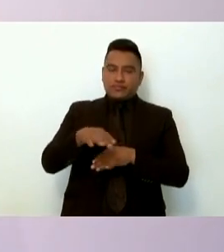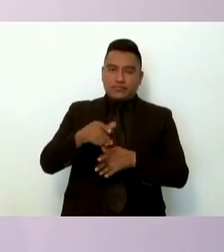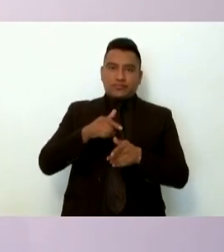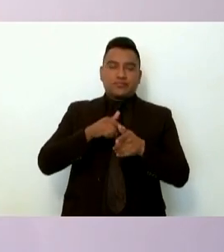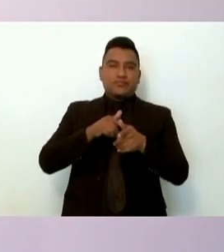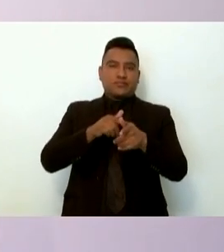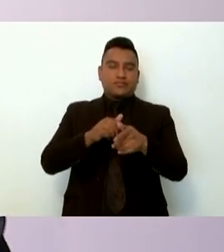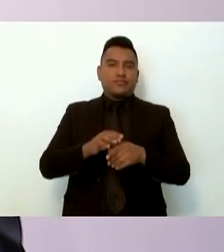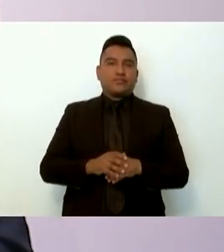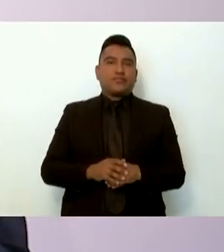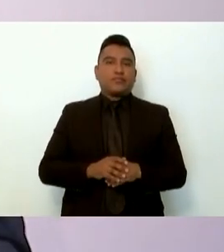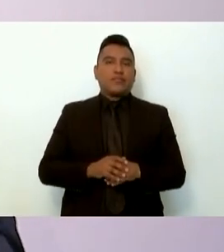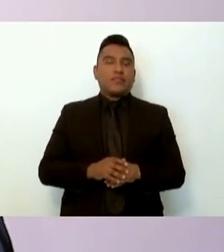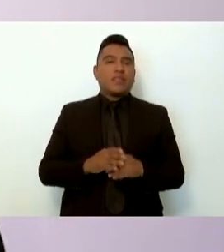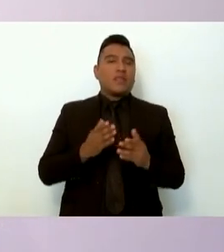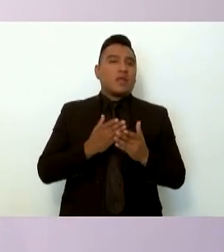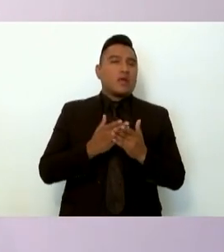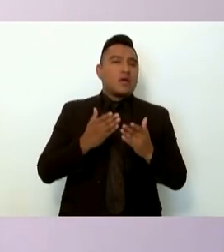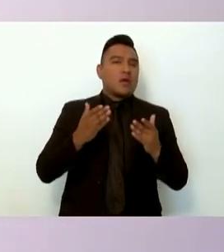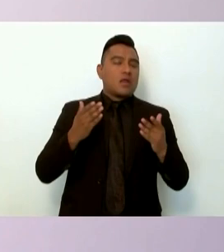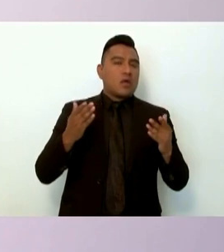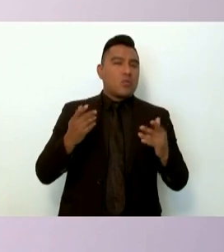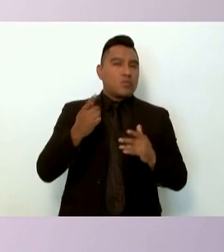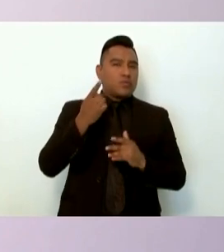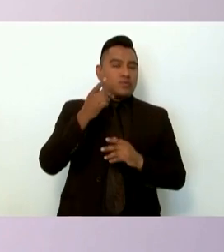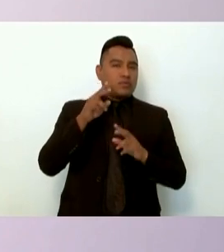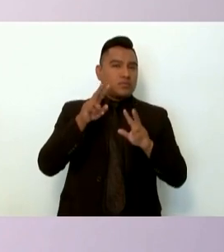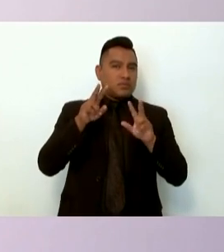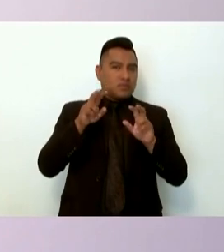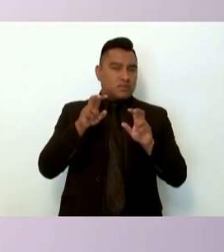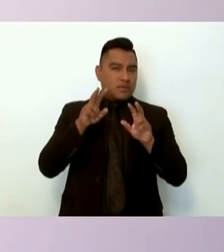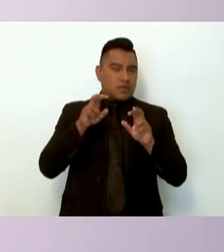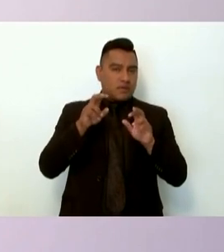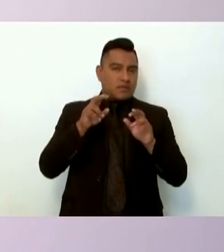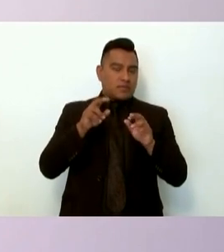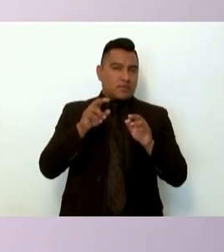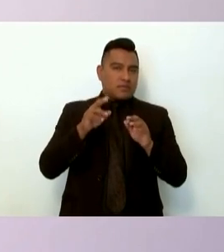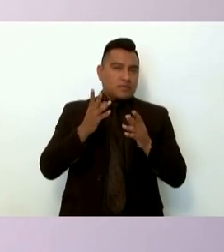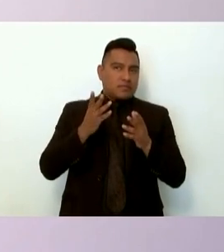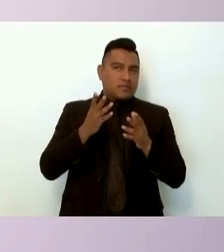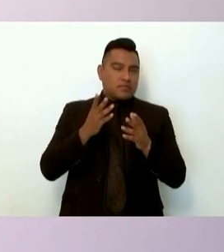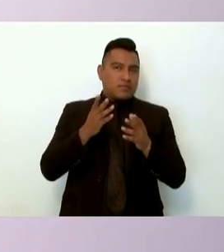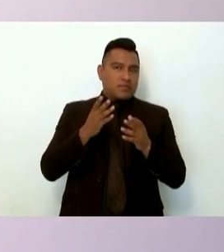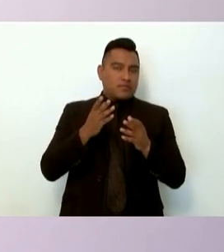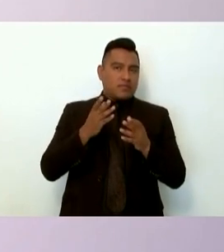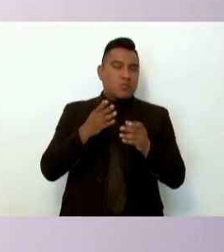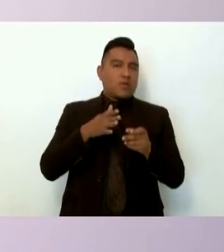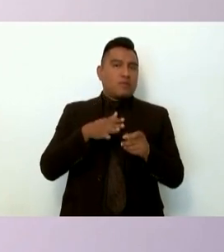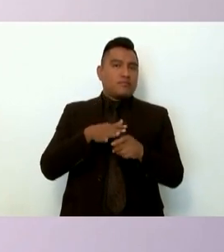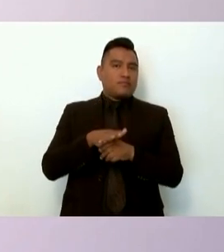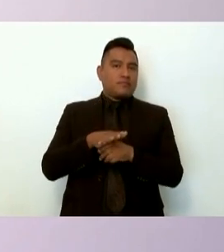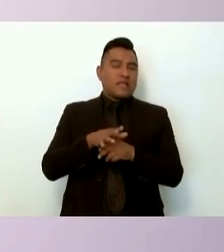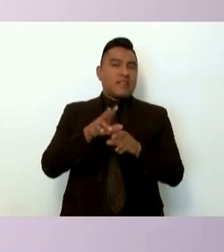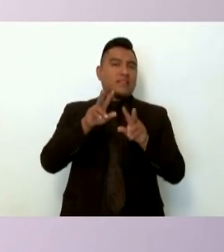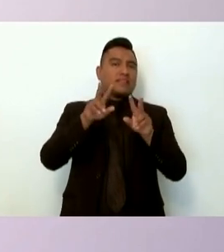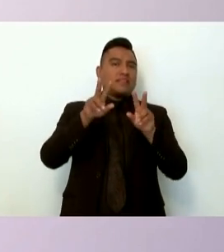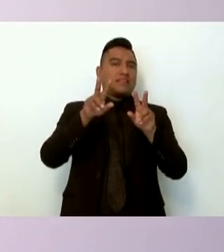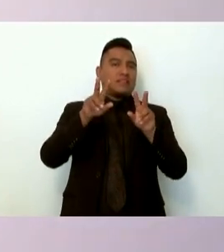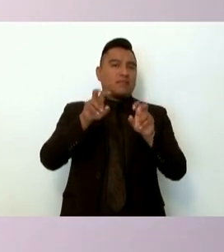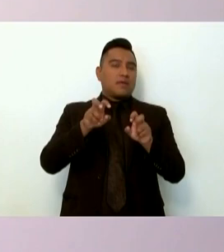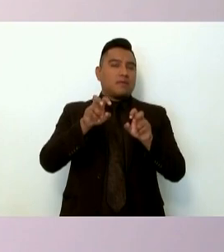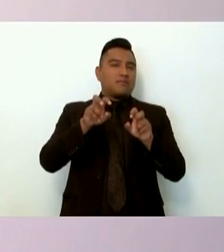y pasamos a un tema que lo vi mucho en los medios estos días el tema de la verdad histórica